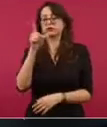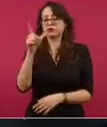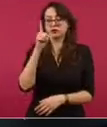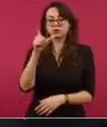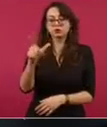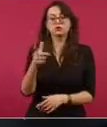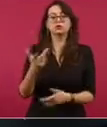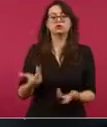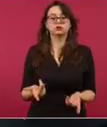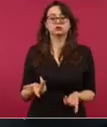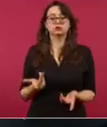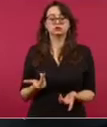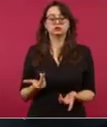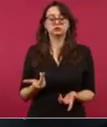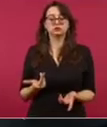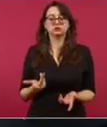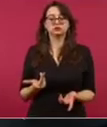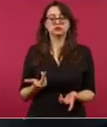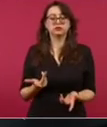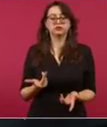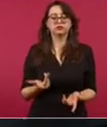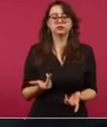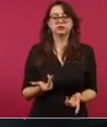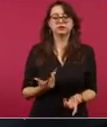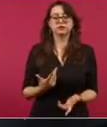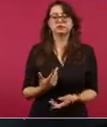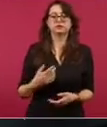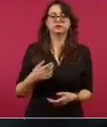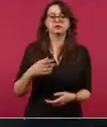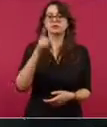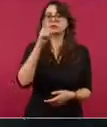Ahorra un poco, apaga un foco.